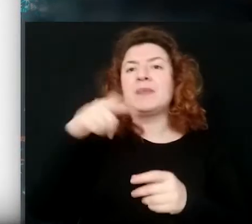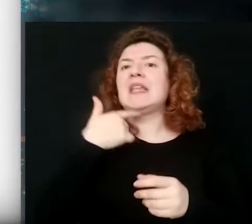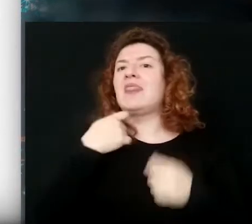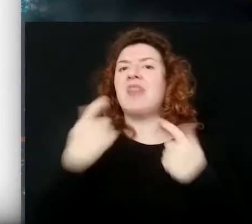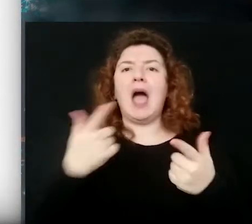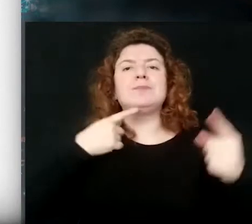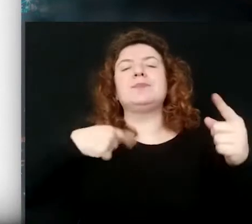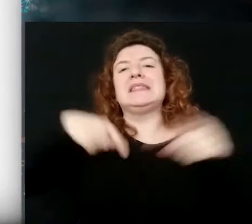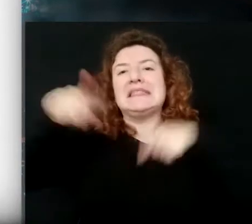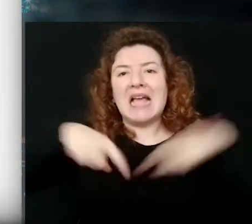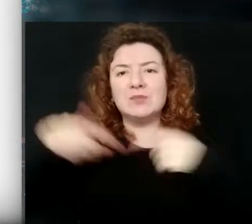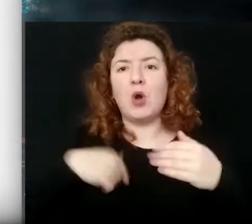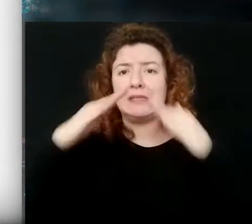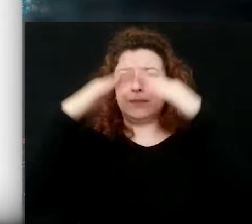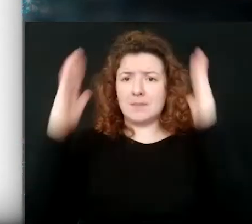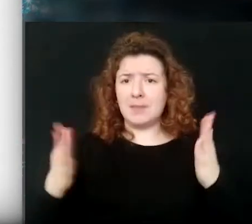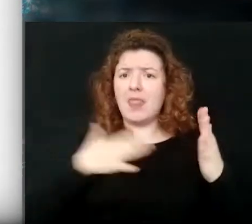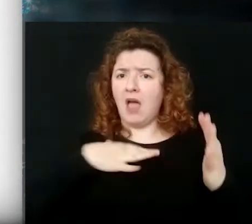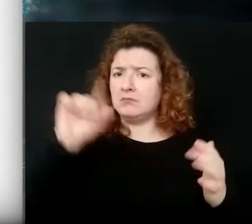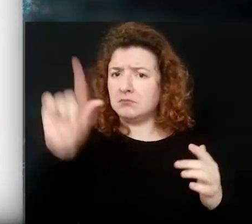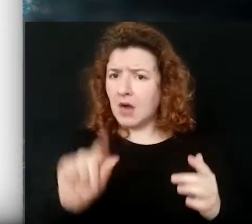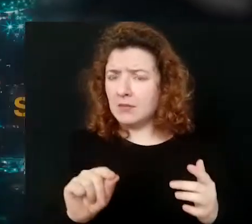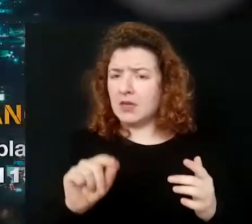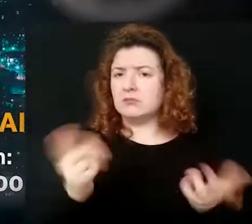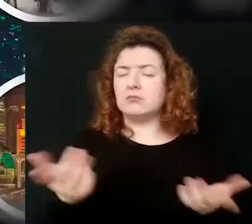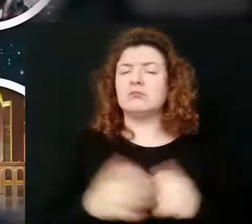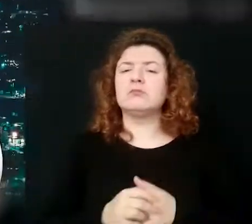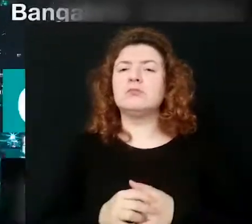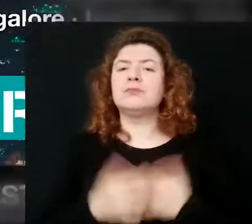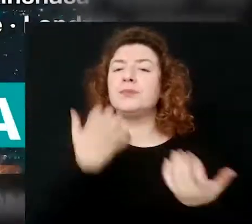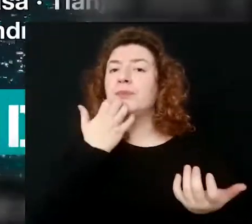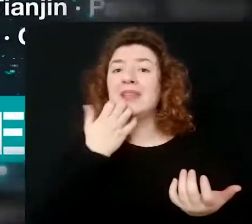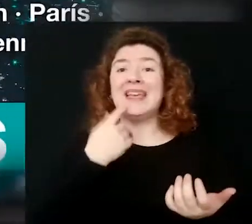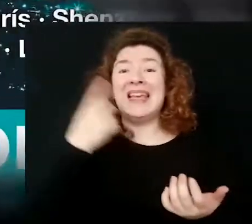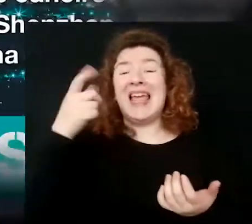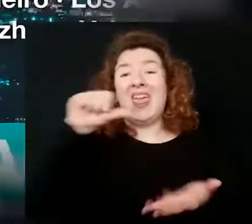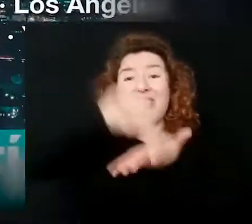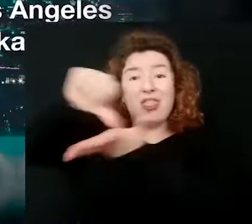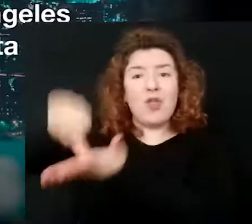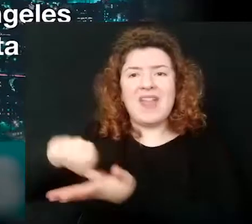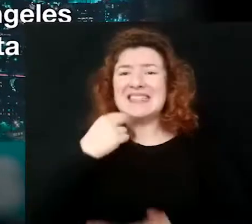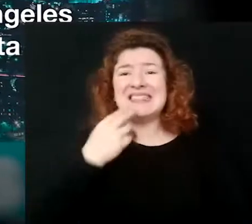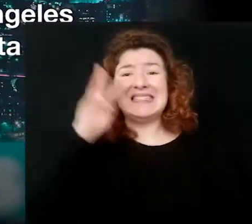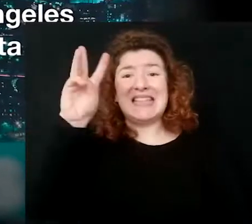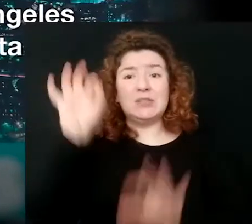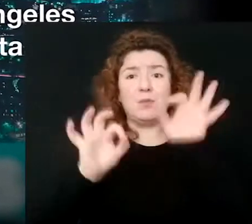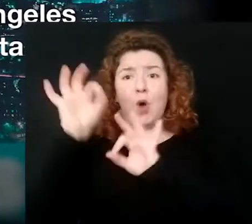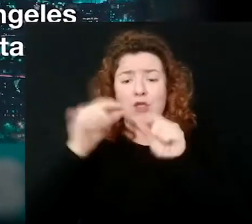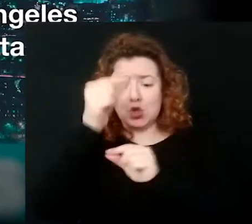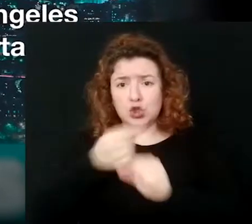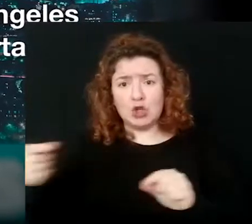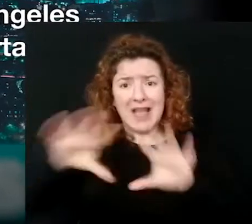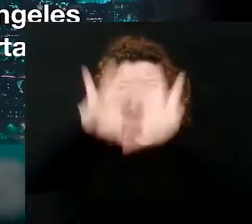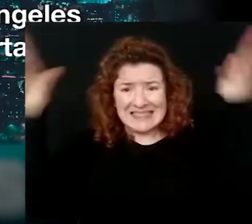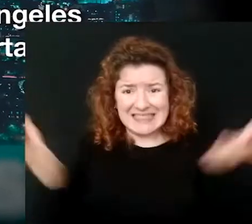y transportes respetuosos con el medioambiente. Las ciudades sólo ocupan el 3% de la superficie de la tierra